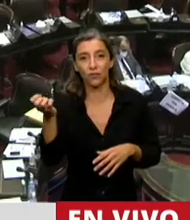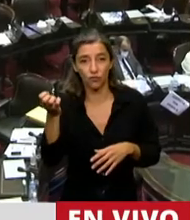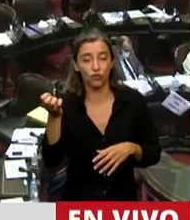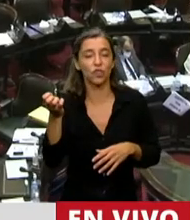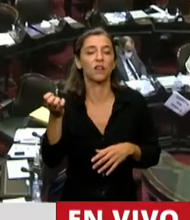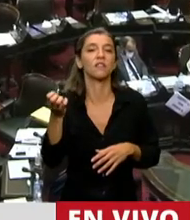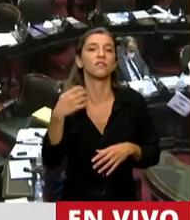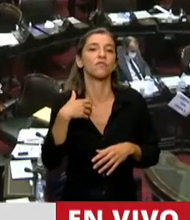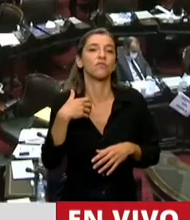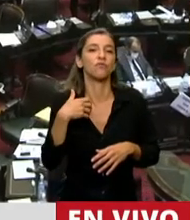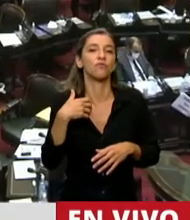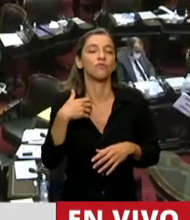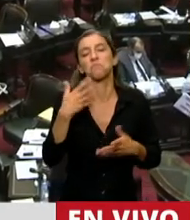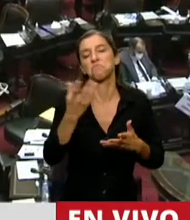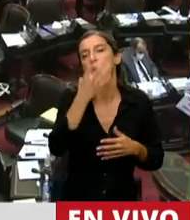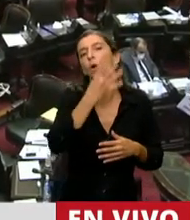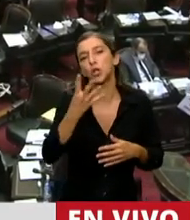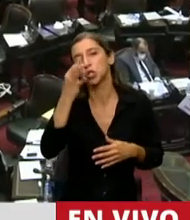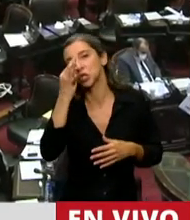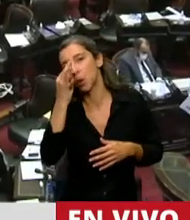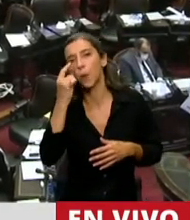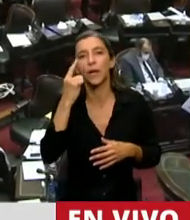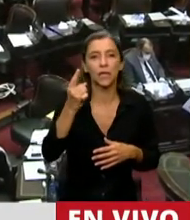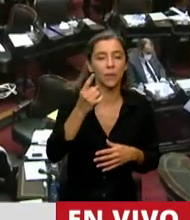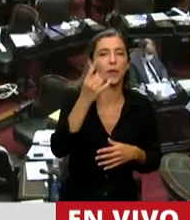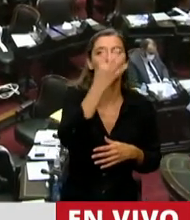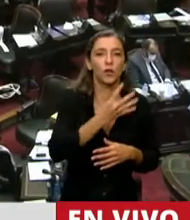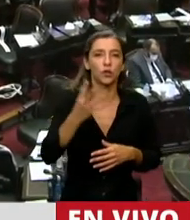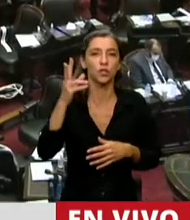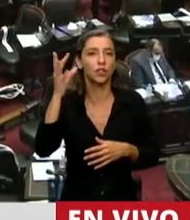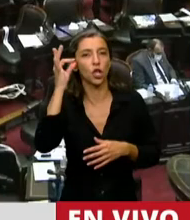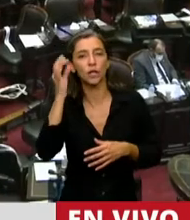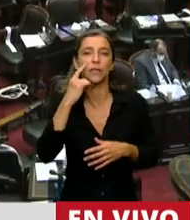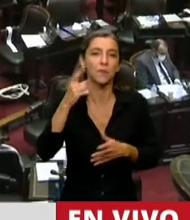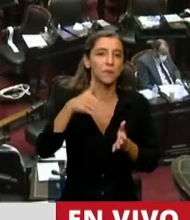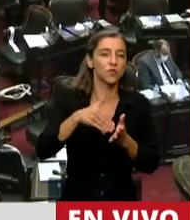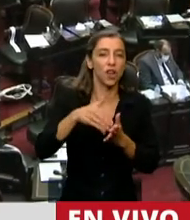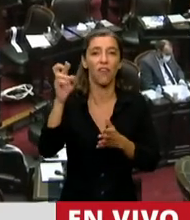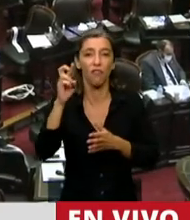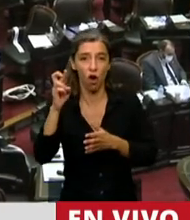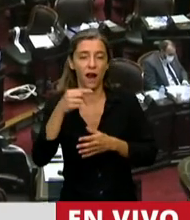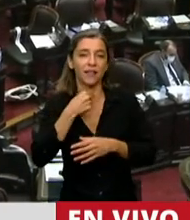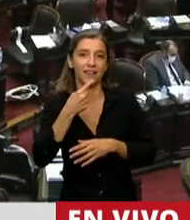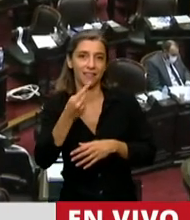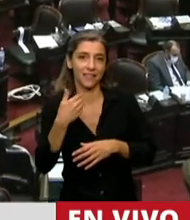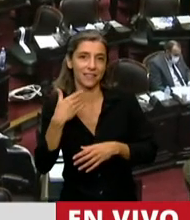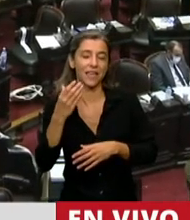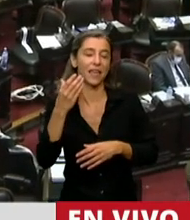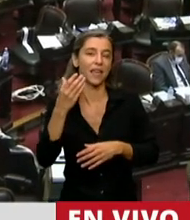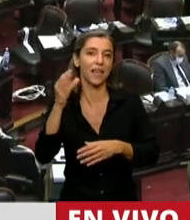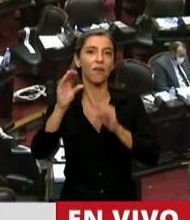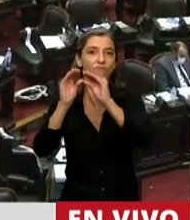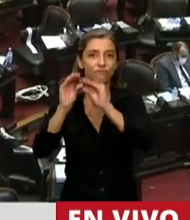.000 o 430.000 millones de dólares, estamos hablando de alcanzar un financiamiento anual de casi